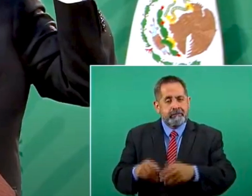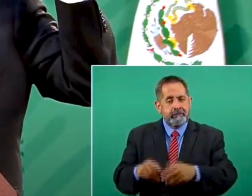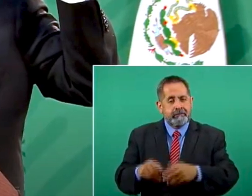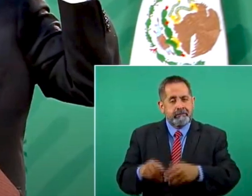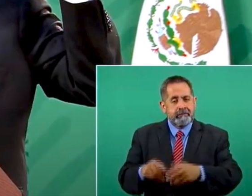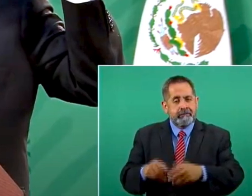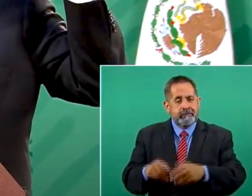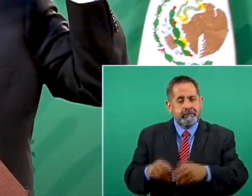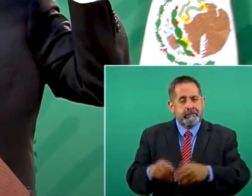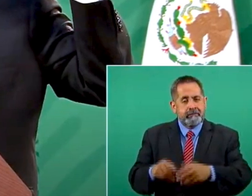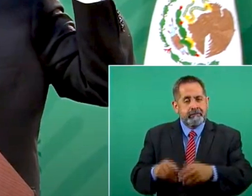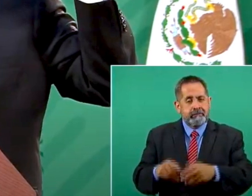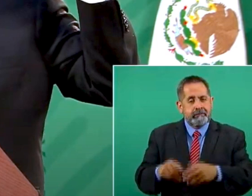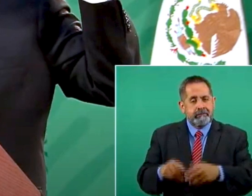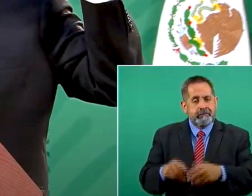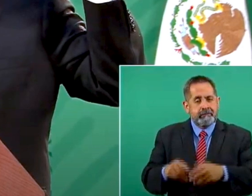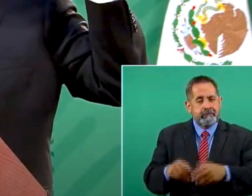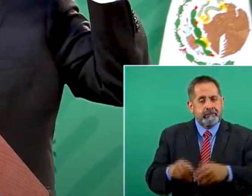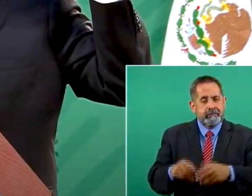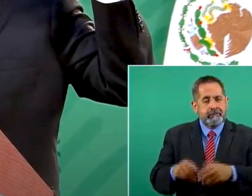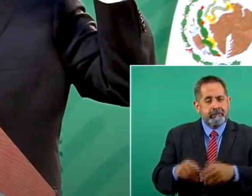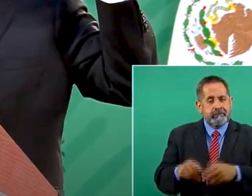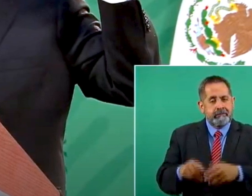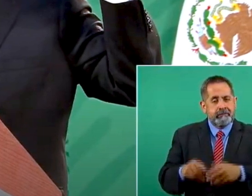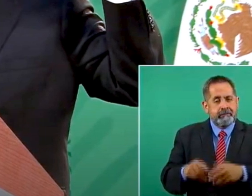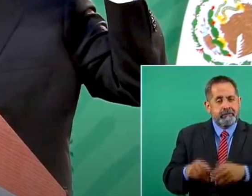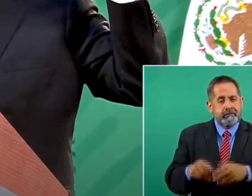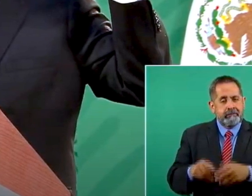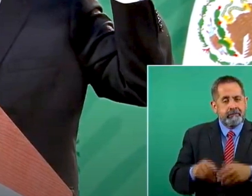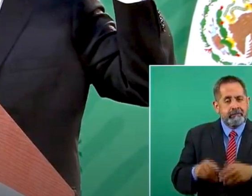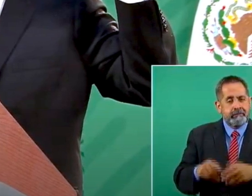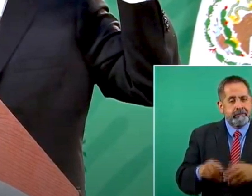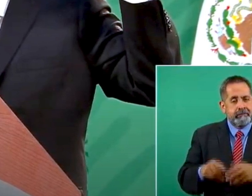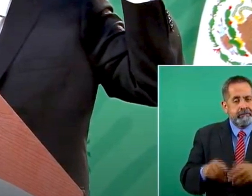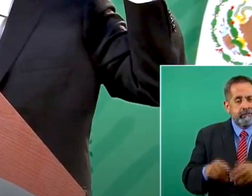cariño de su gente